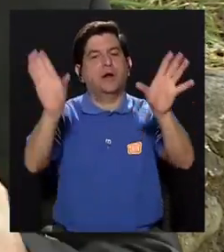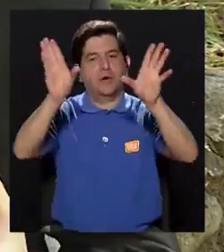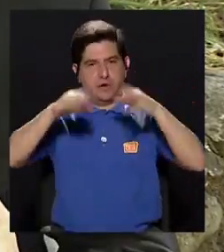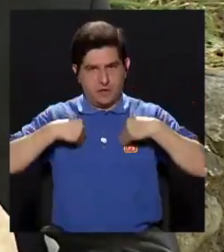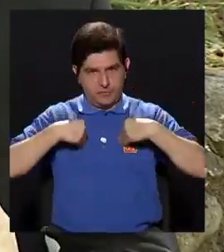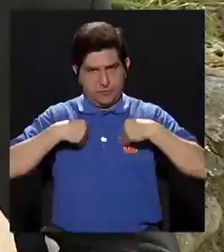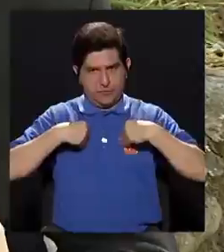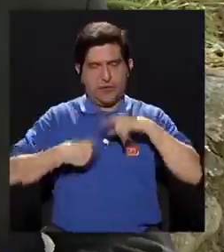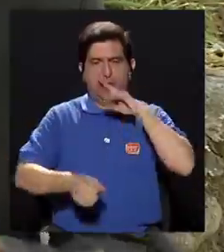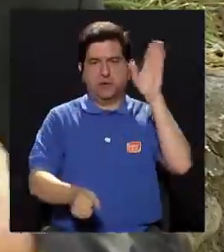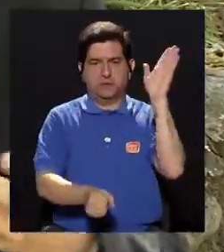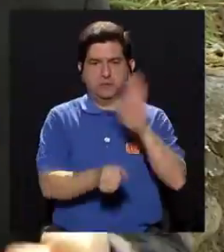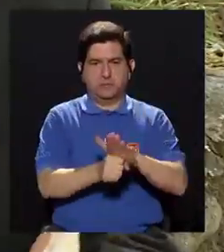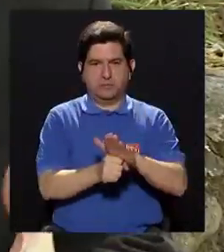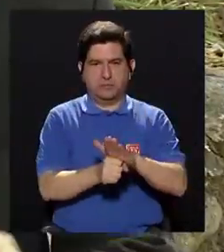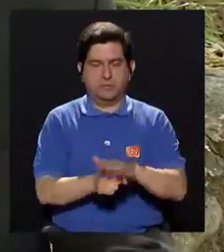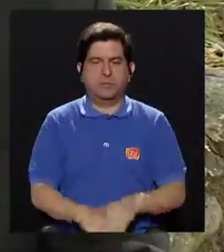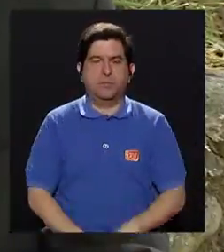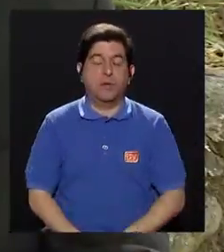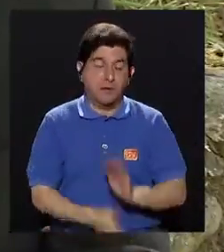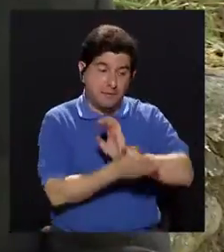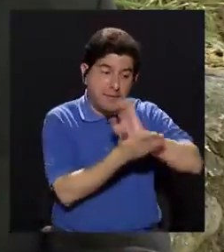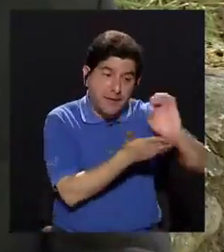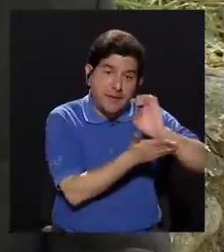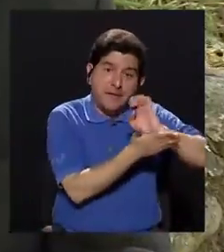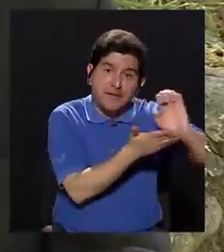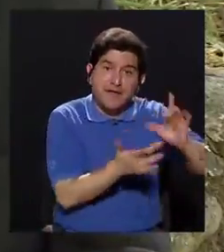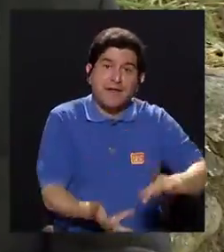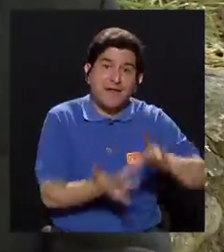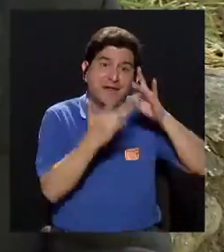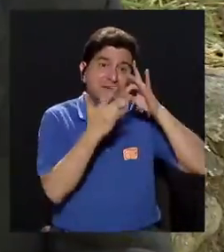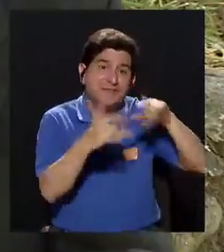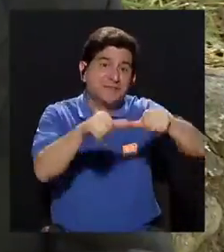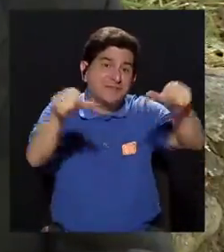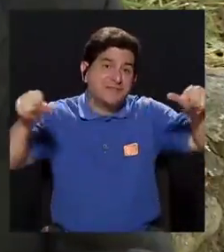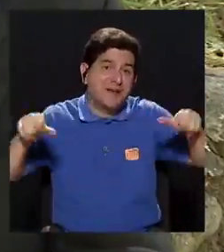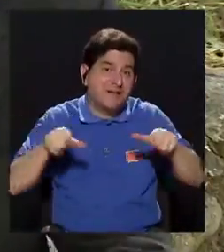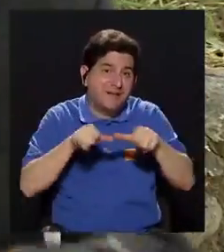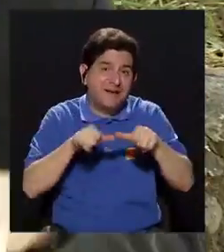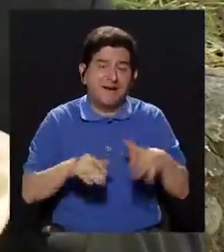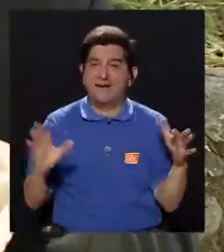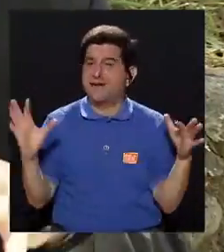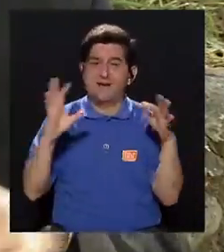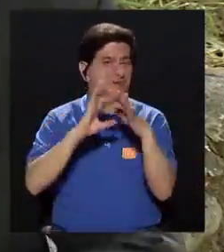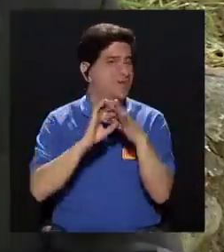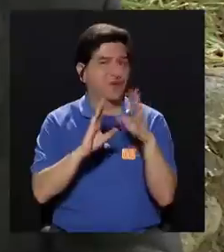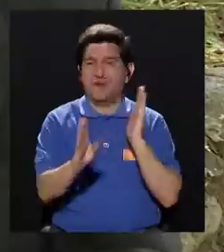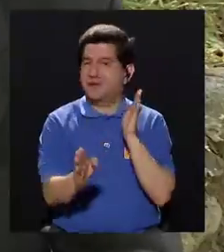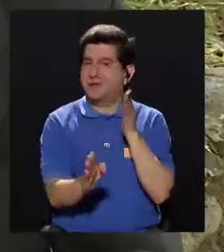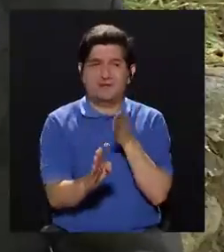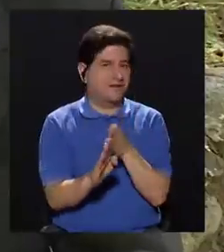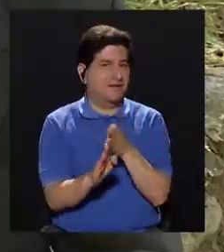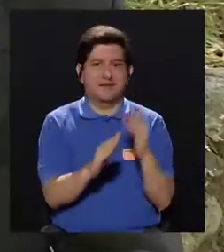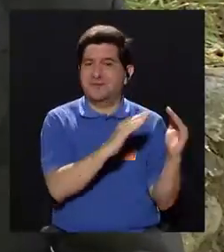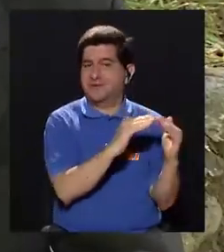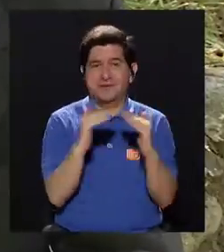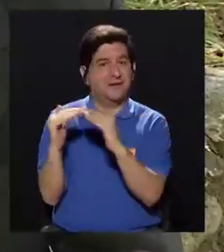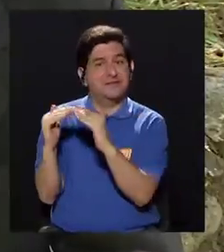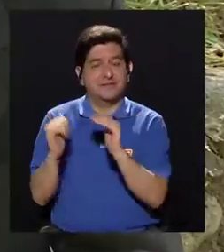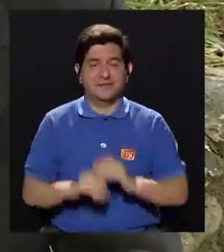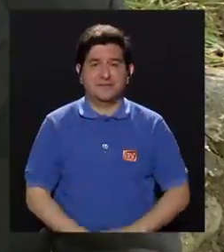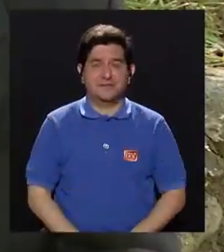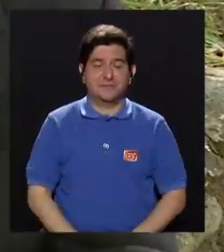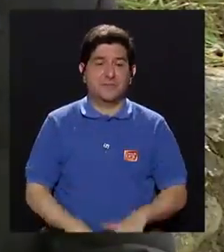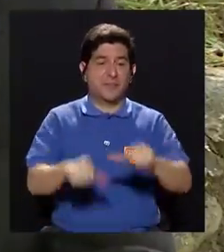asuman el compromiso de prevención, sobre todo para las áreas que no están ligadas directamente con las